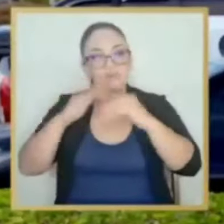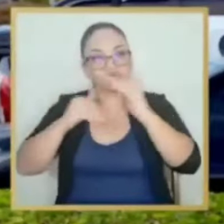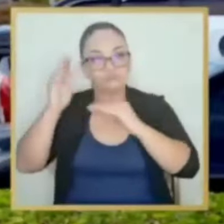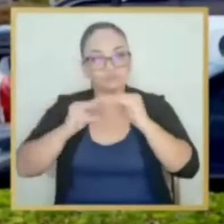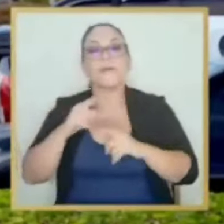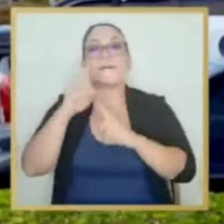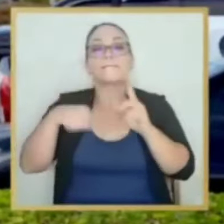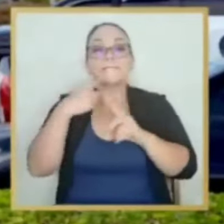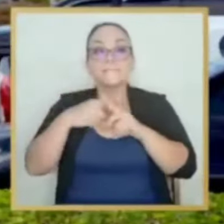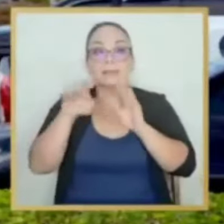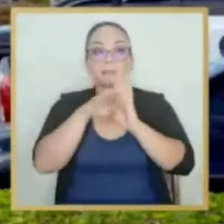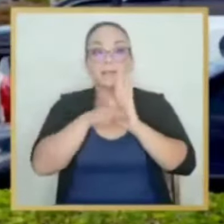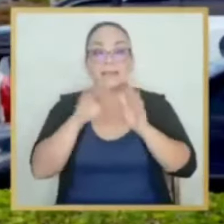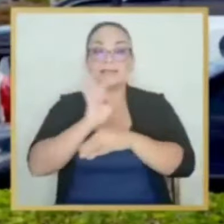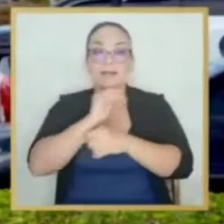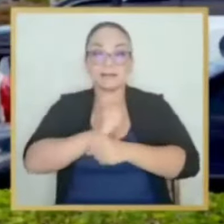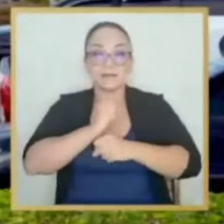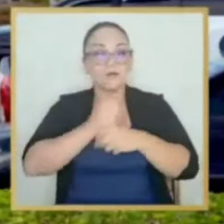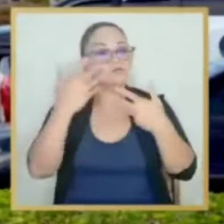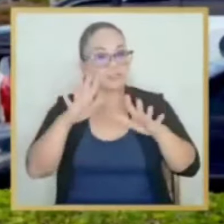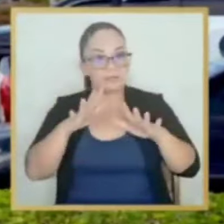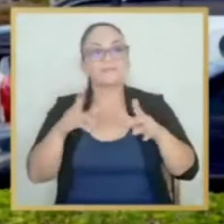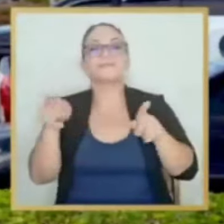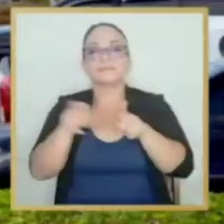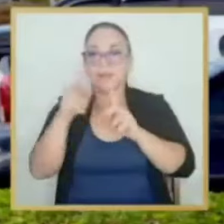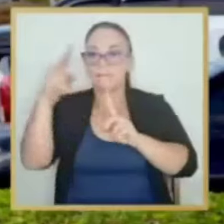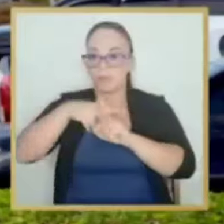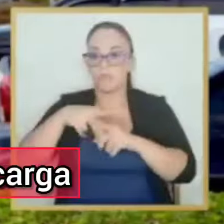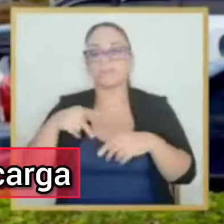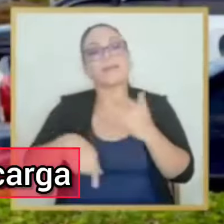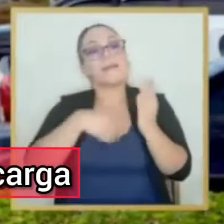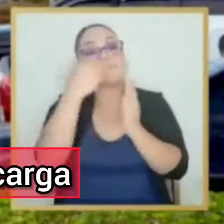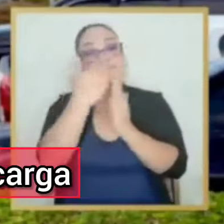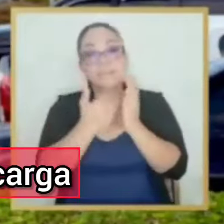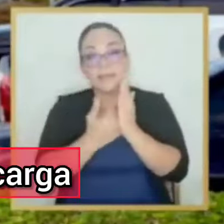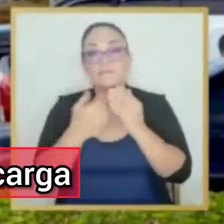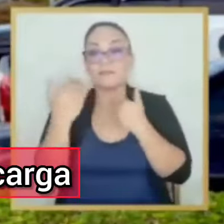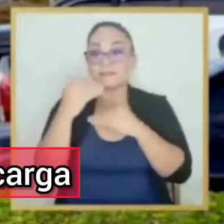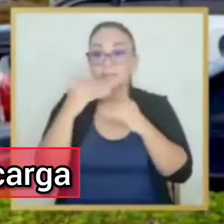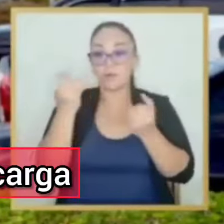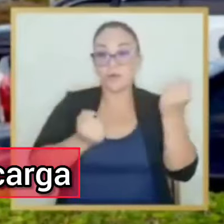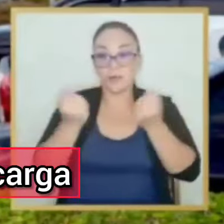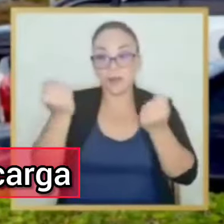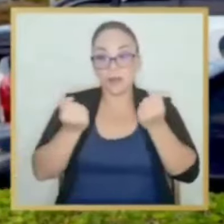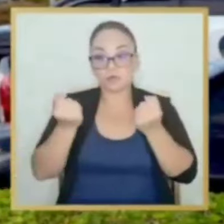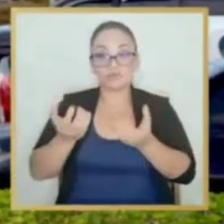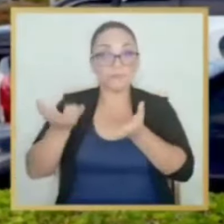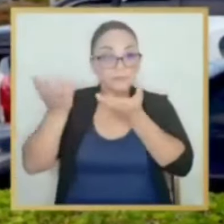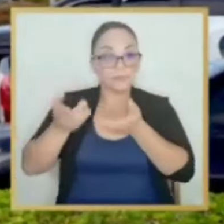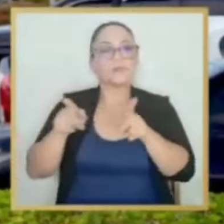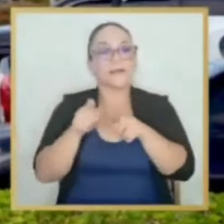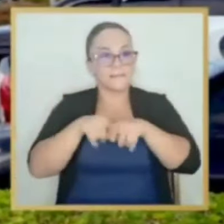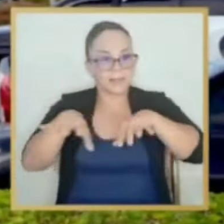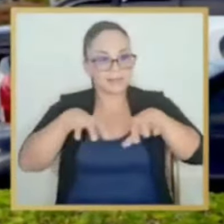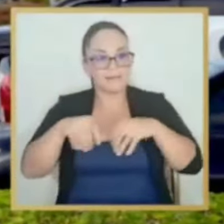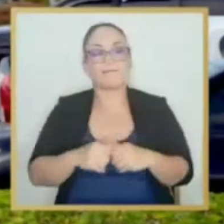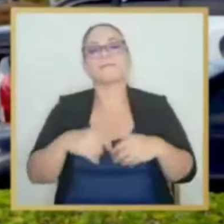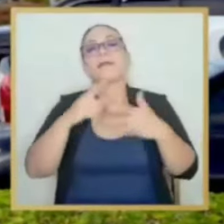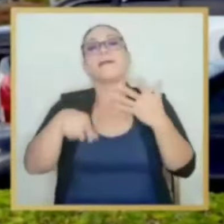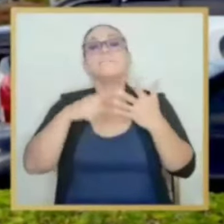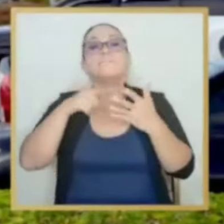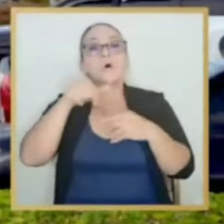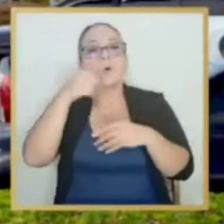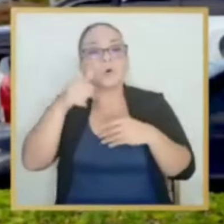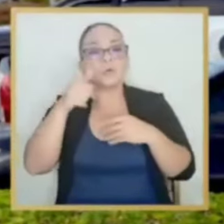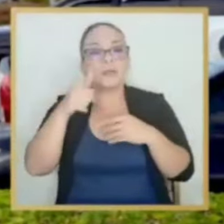armado. También la medida de teletrabajo ya está activa, la medida de restricción de los vehículos de carga ya está activa, la medida de